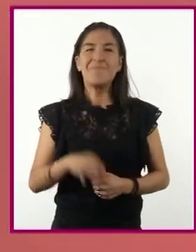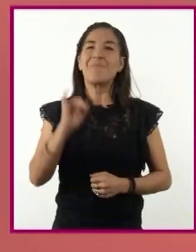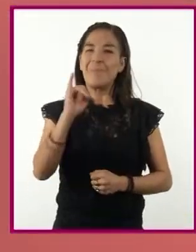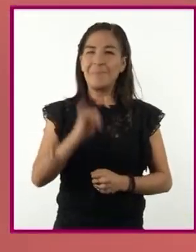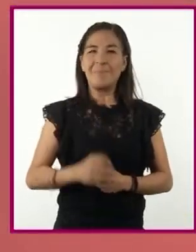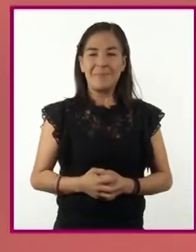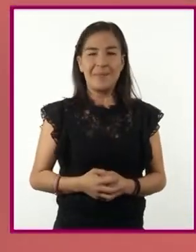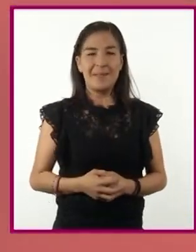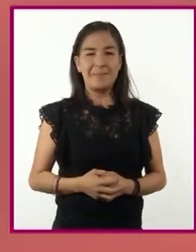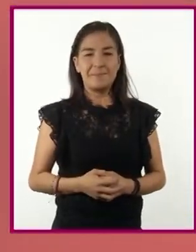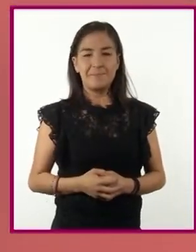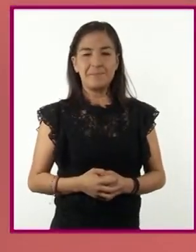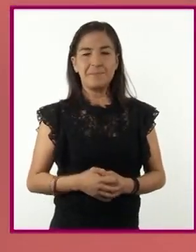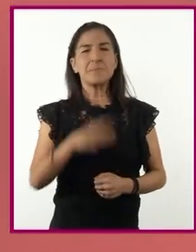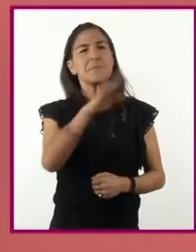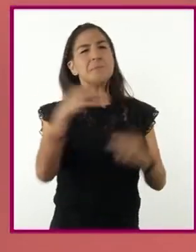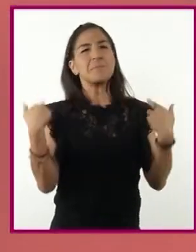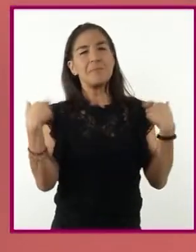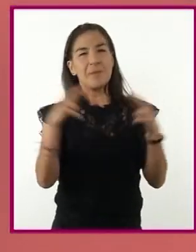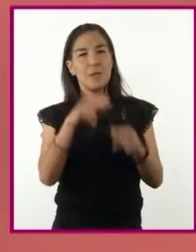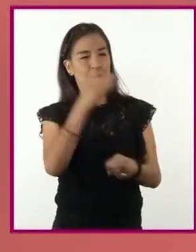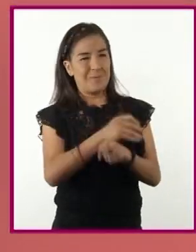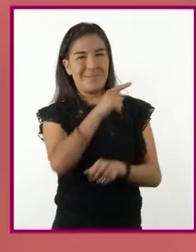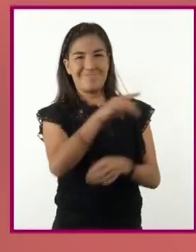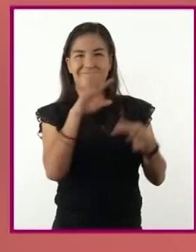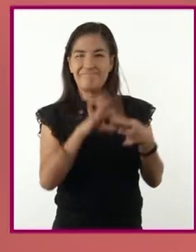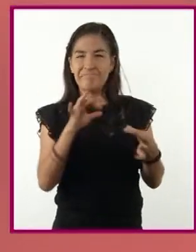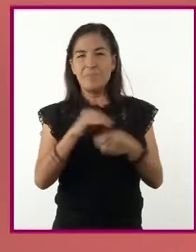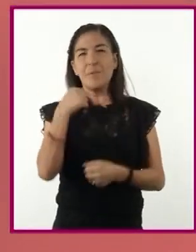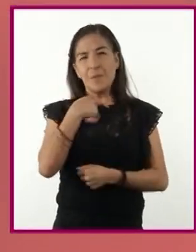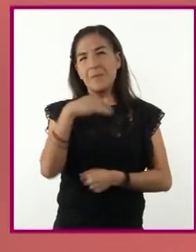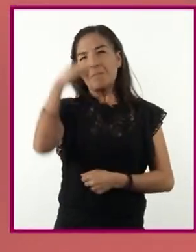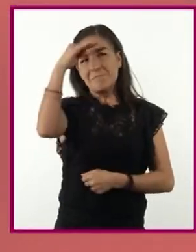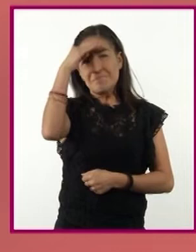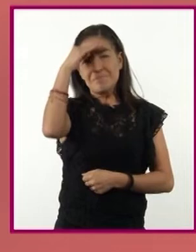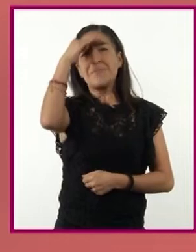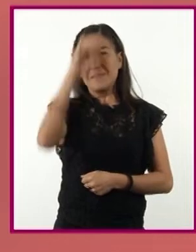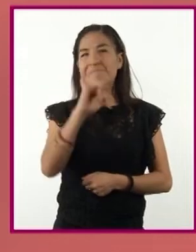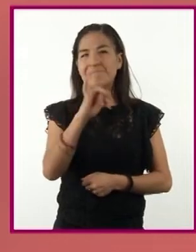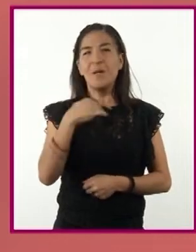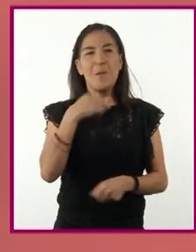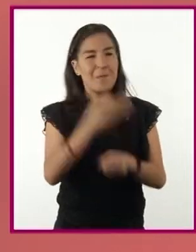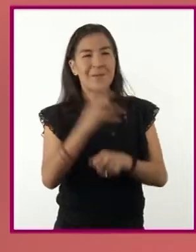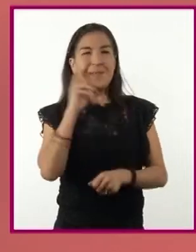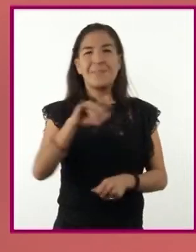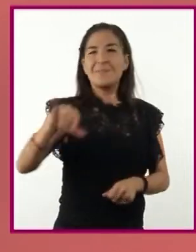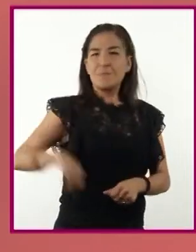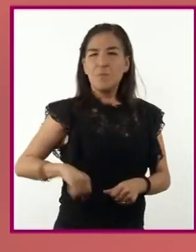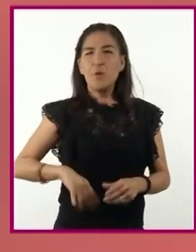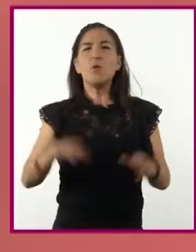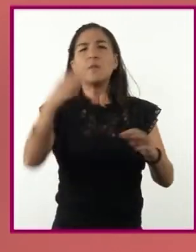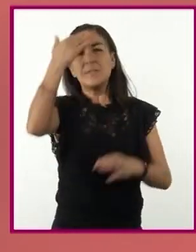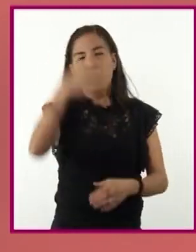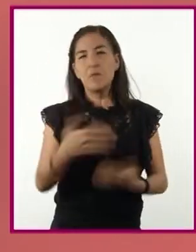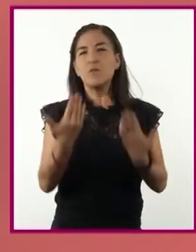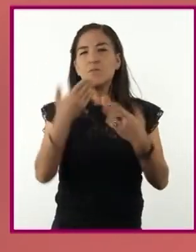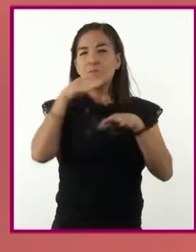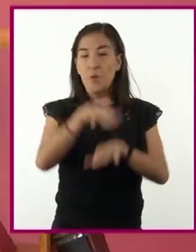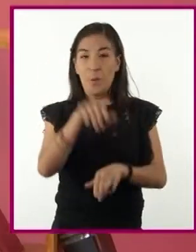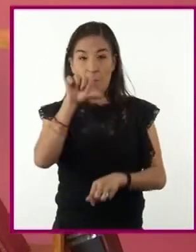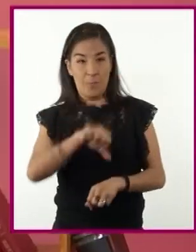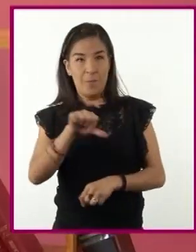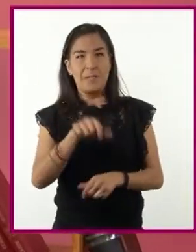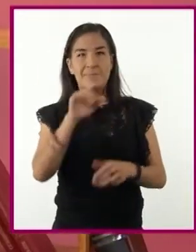Profesora, ahora que lo analizo mejor, me llama la atención saber que en pleno siglo